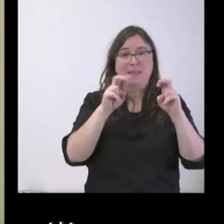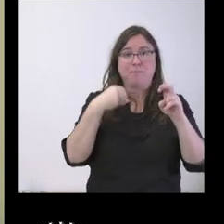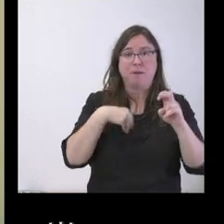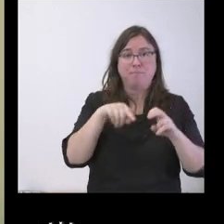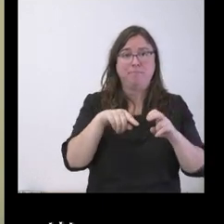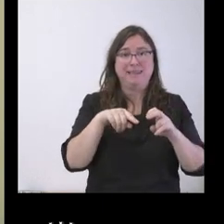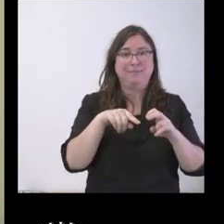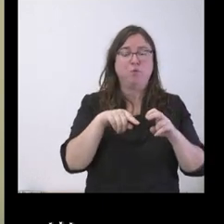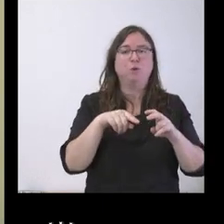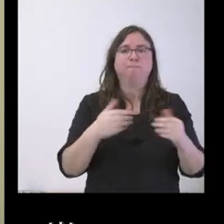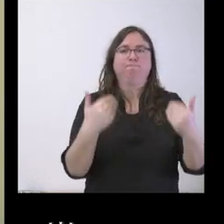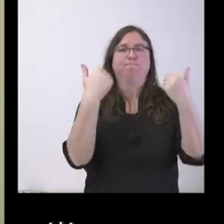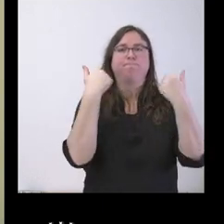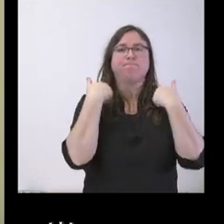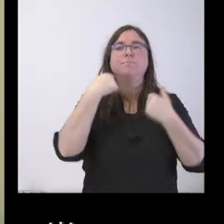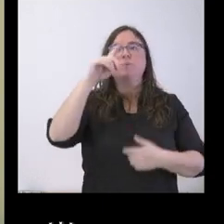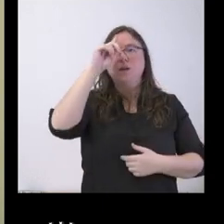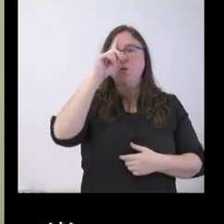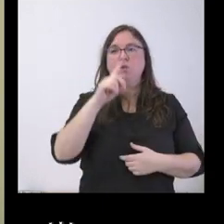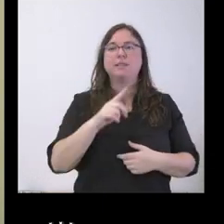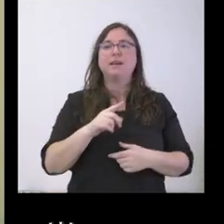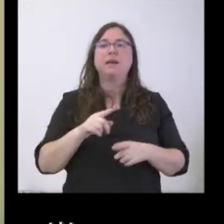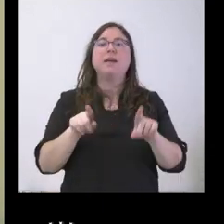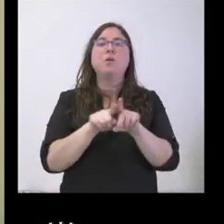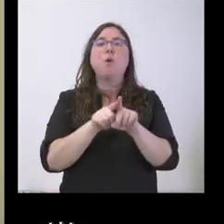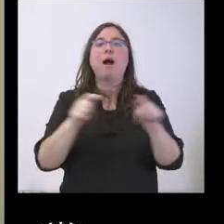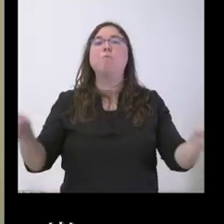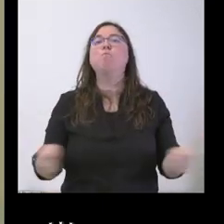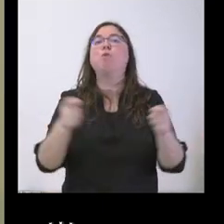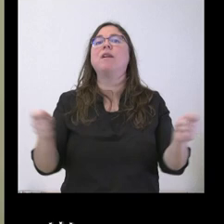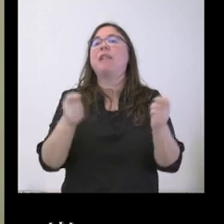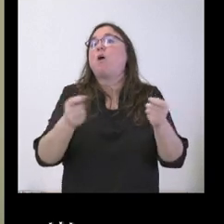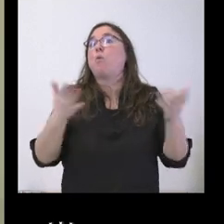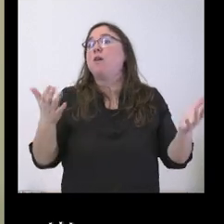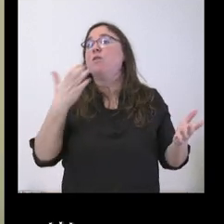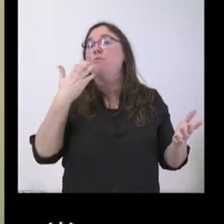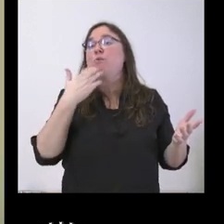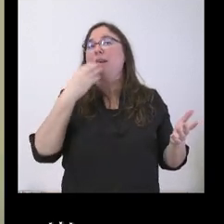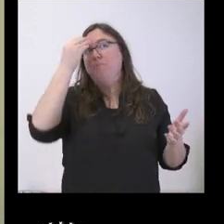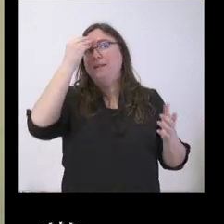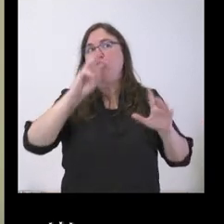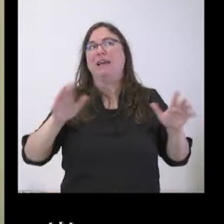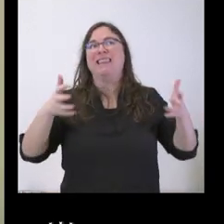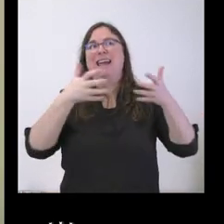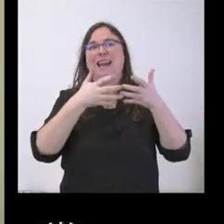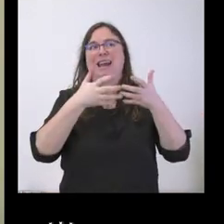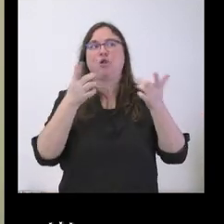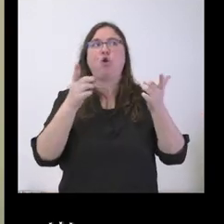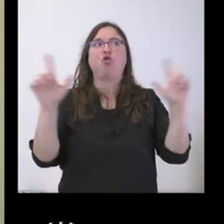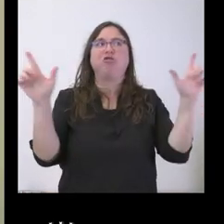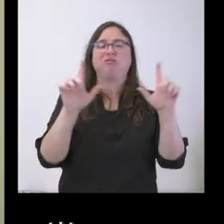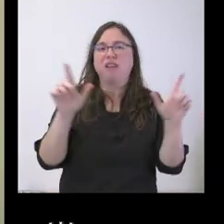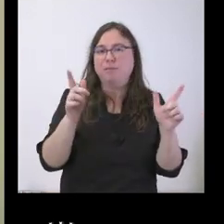de las atribuciones, no sé a qué publicidad afectaría, porque entiendo que a la publicidad en internet o a la publicidad de la televisión